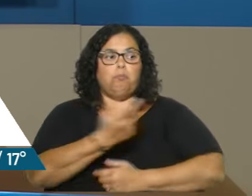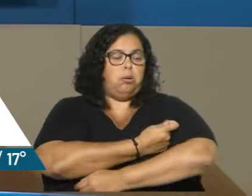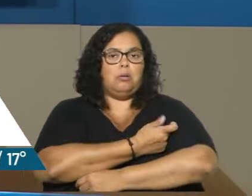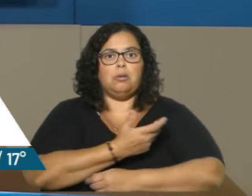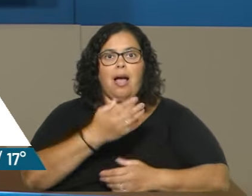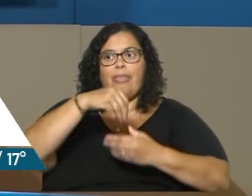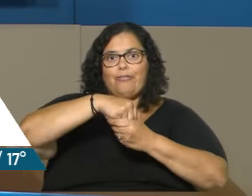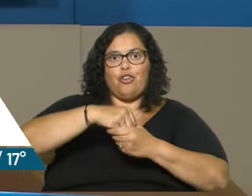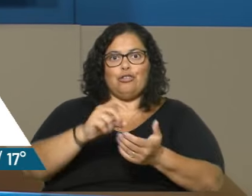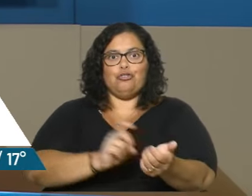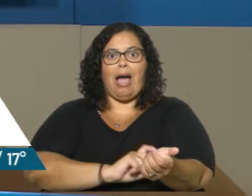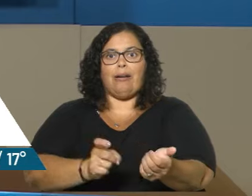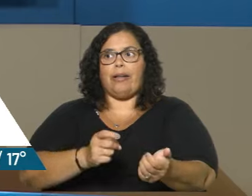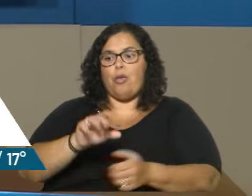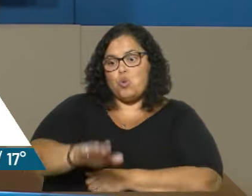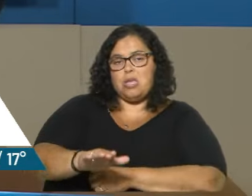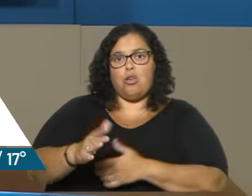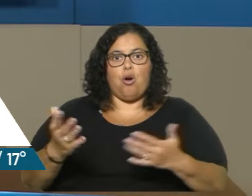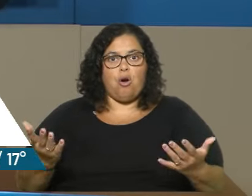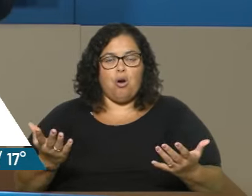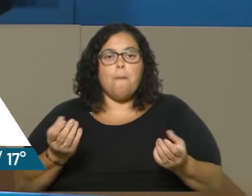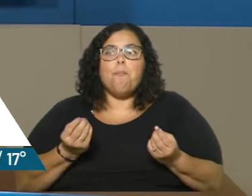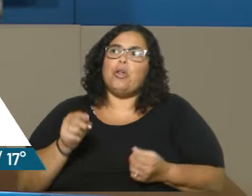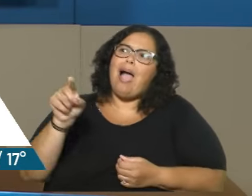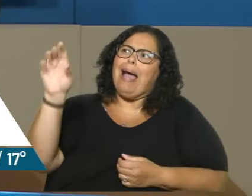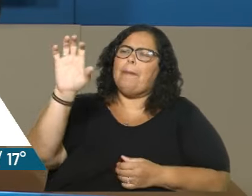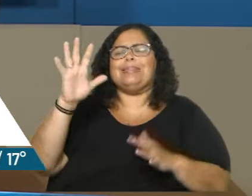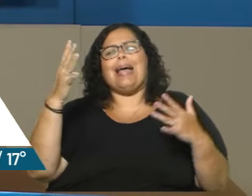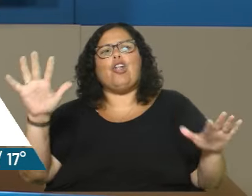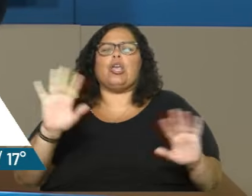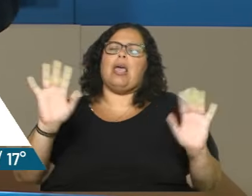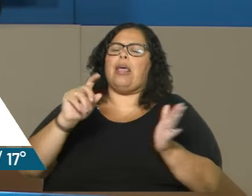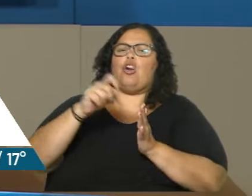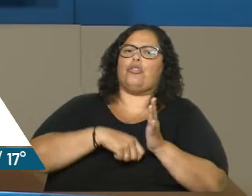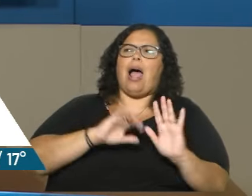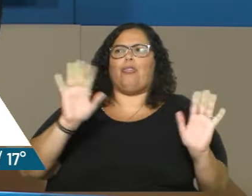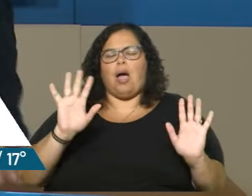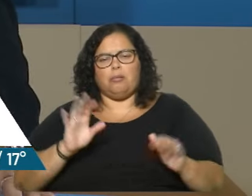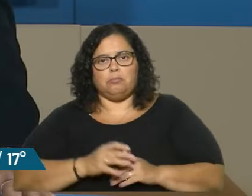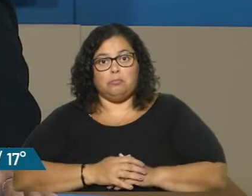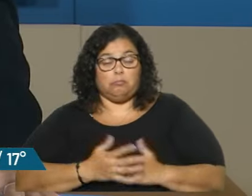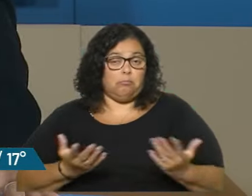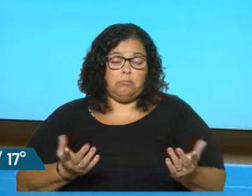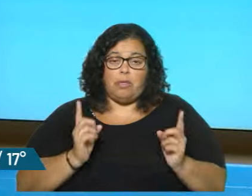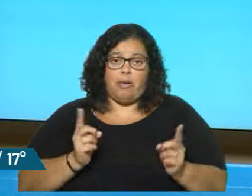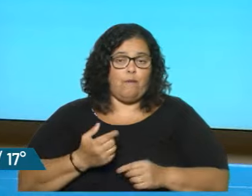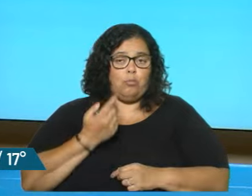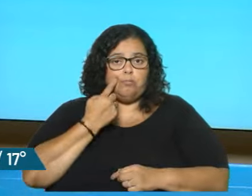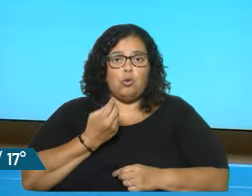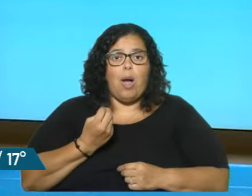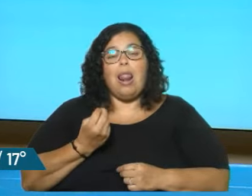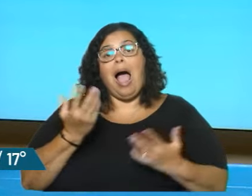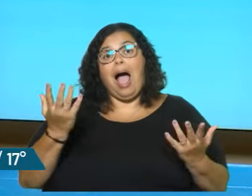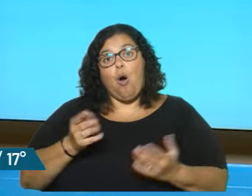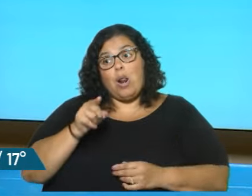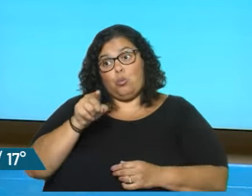dentro de la sangre, dentro del cuerpo de un niño, porque la empresa no quiera saber de un contrato secreto. Siuto, y ahora que es candidato, ¿qué orientación